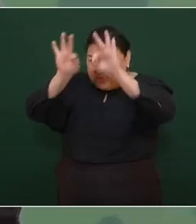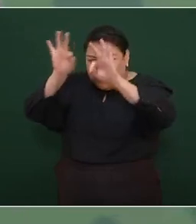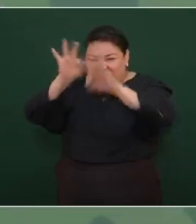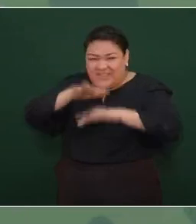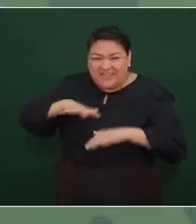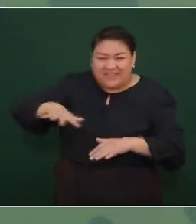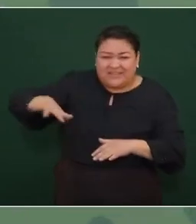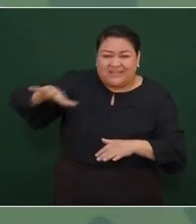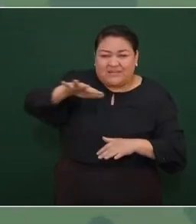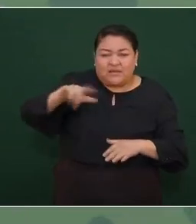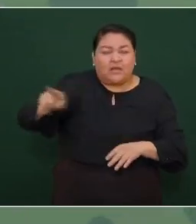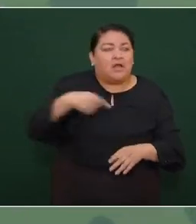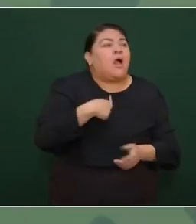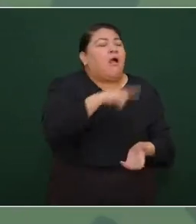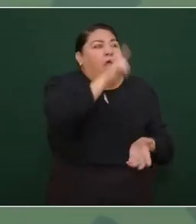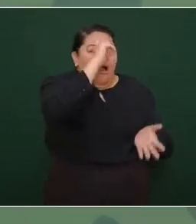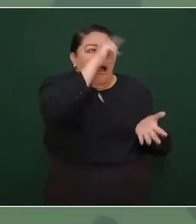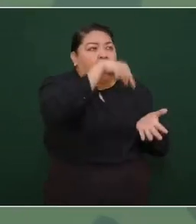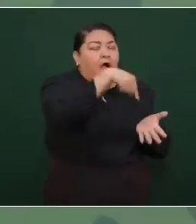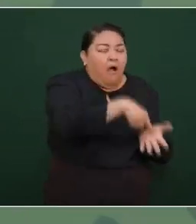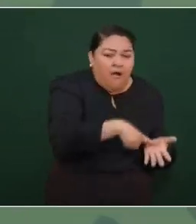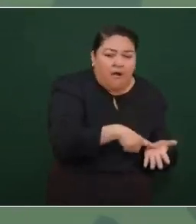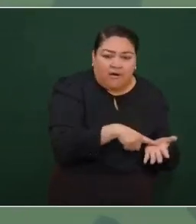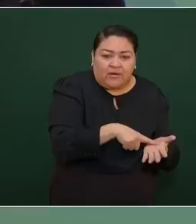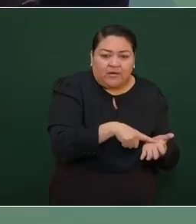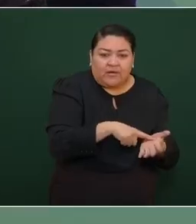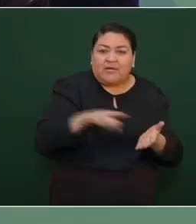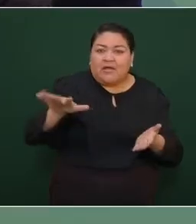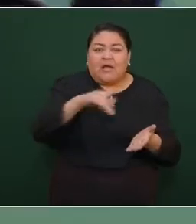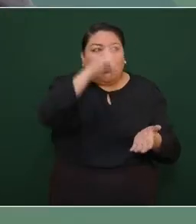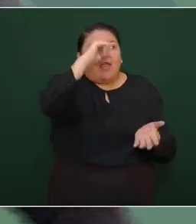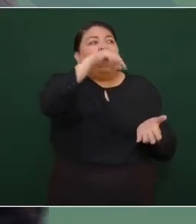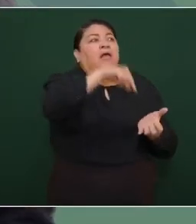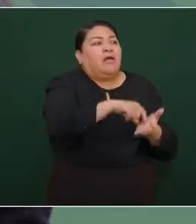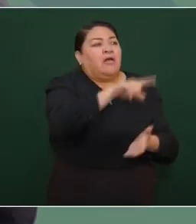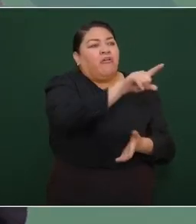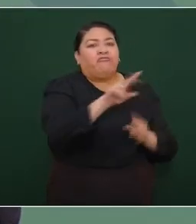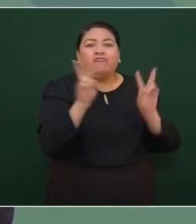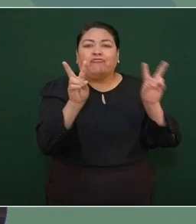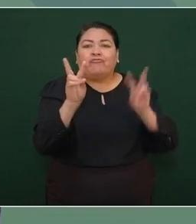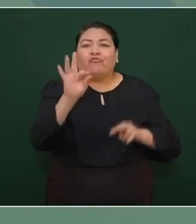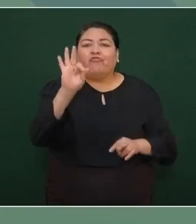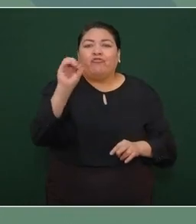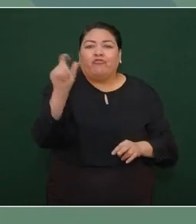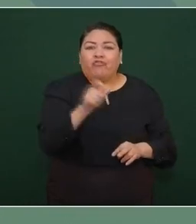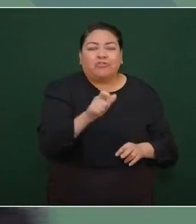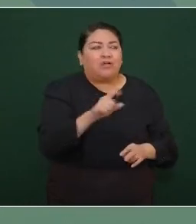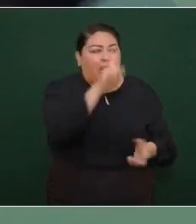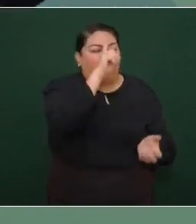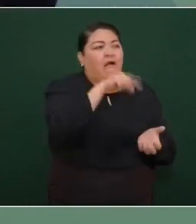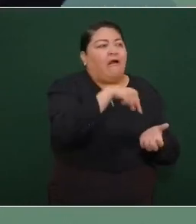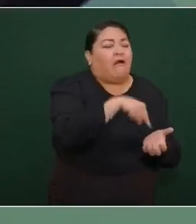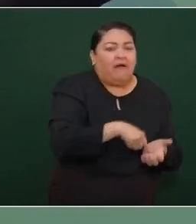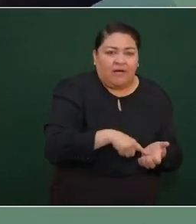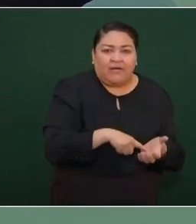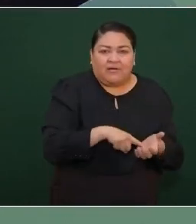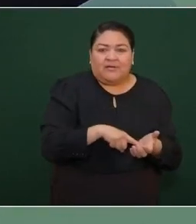creyéndole a Fox un